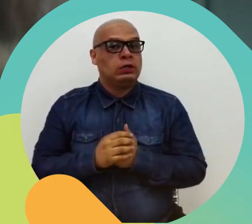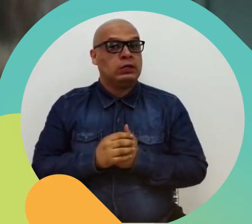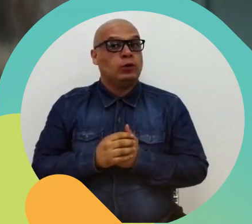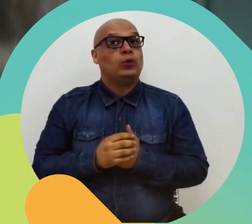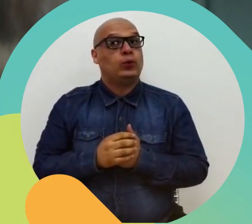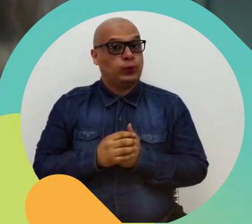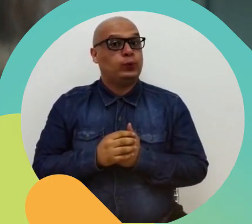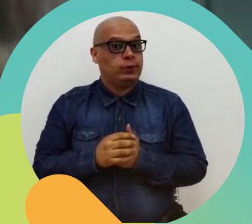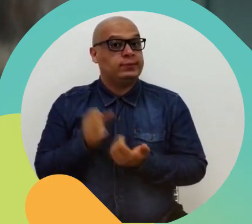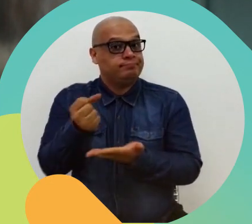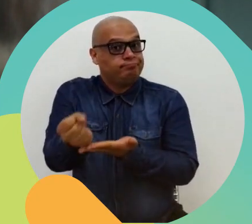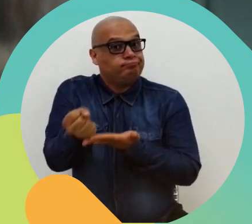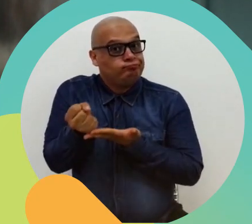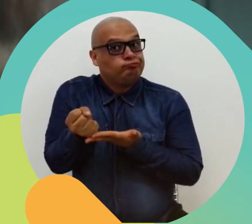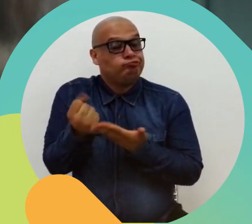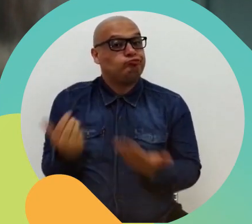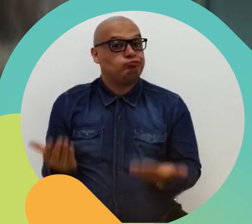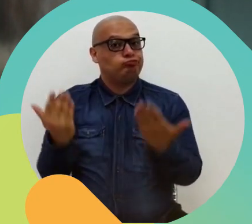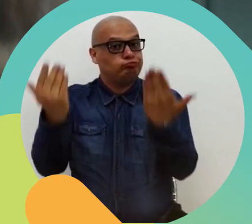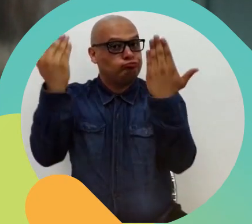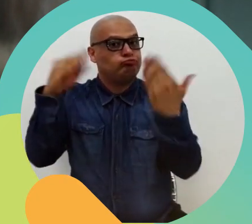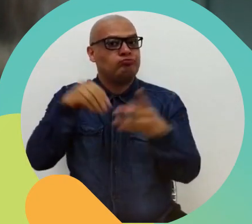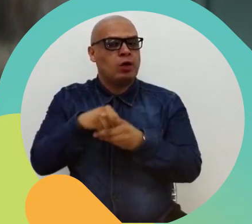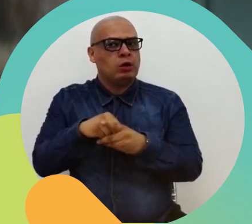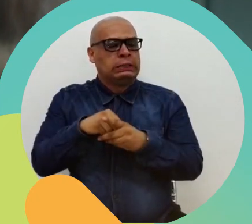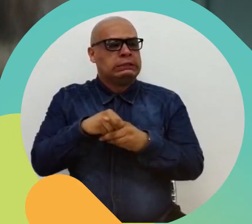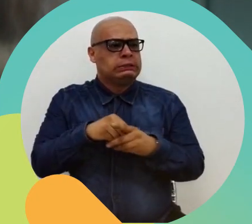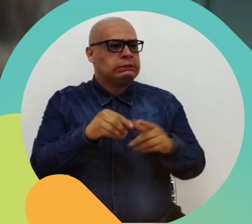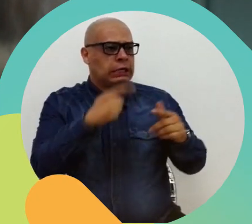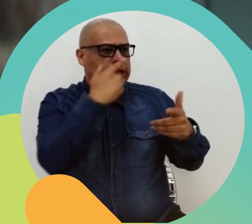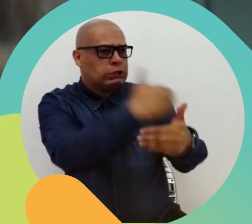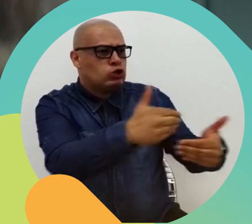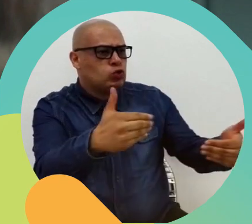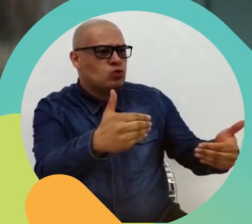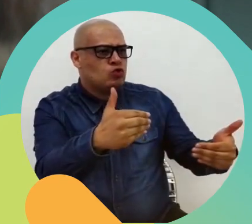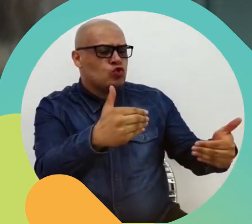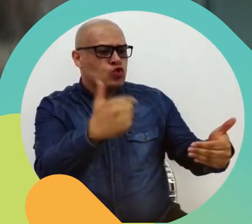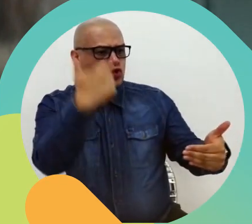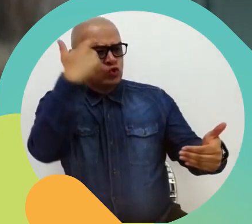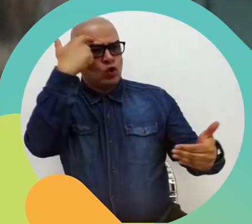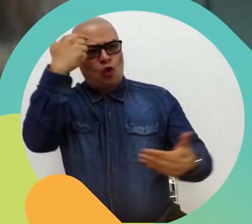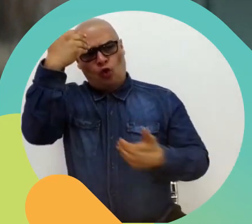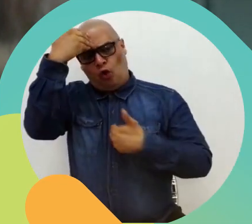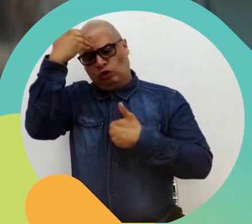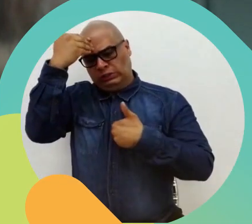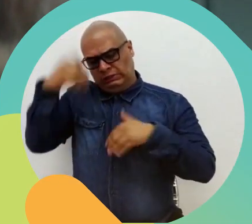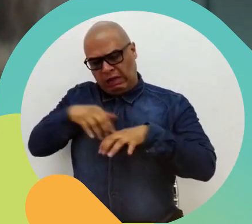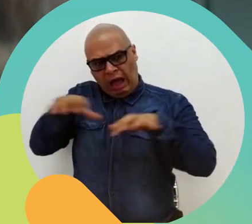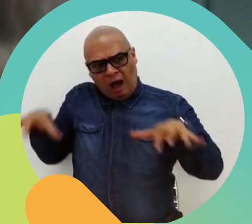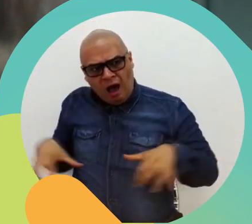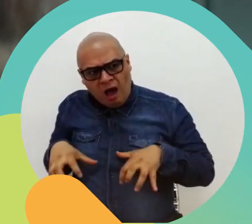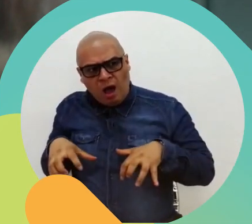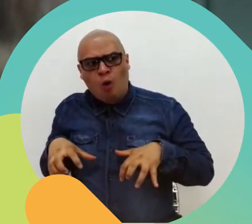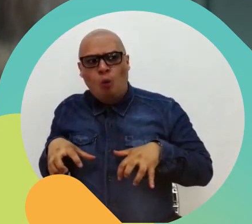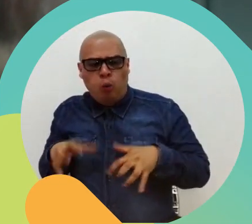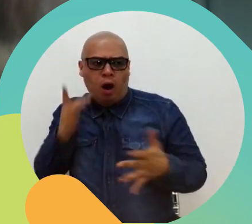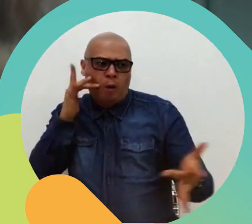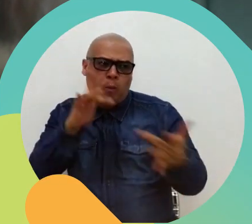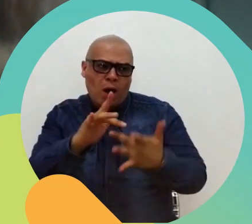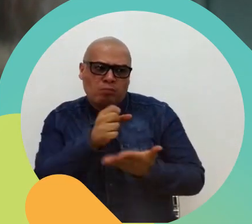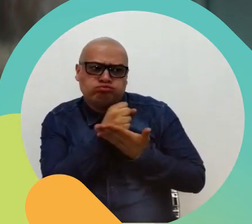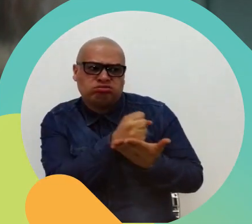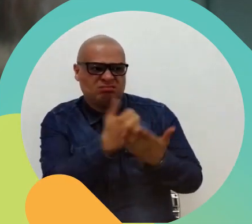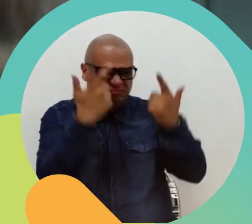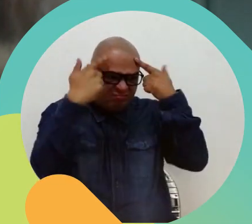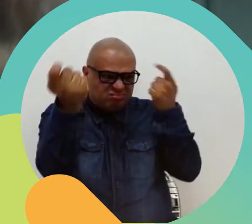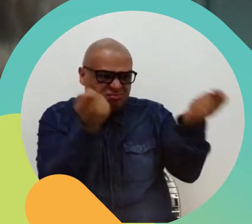tener más conciencia de nuestro trabajo, nos ha permitido ayudarle a los niños con